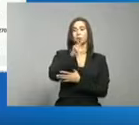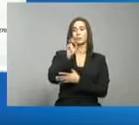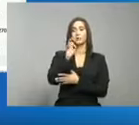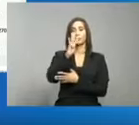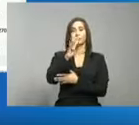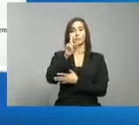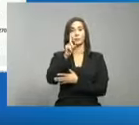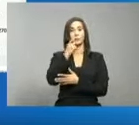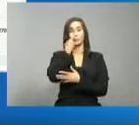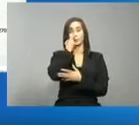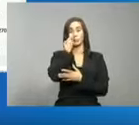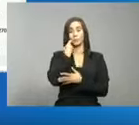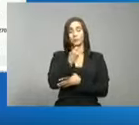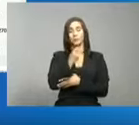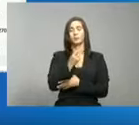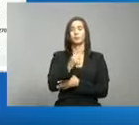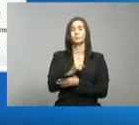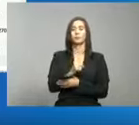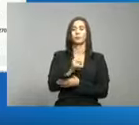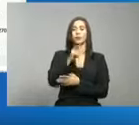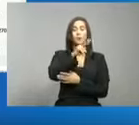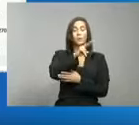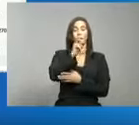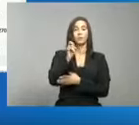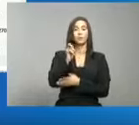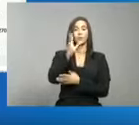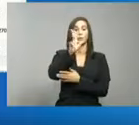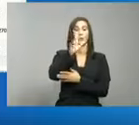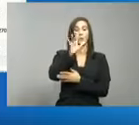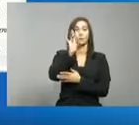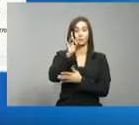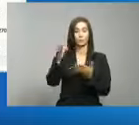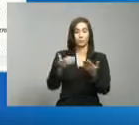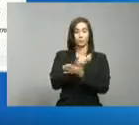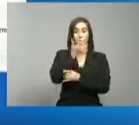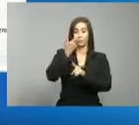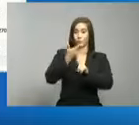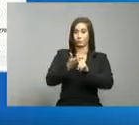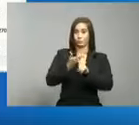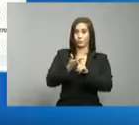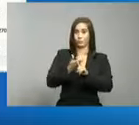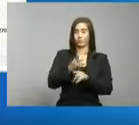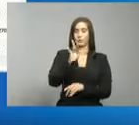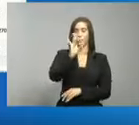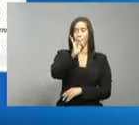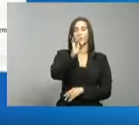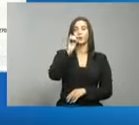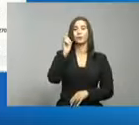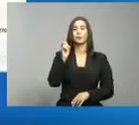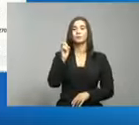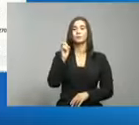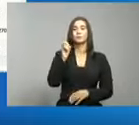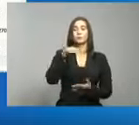realizadas, 238 casos nuevos, 8.523